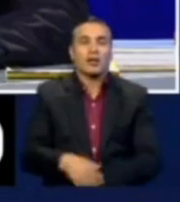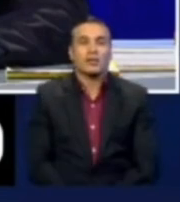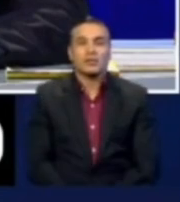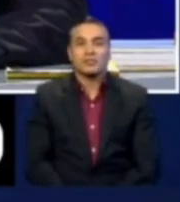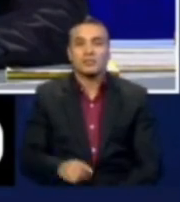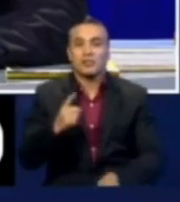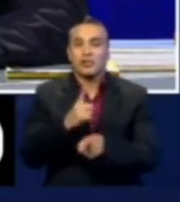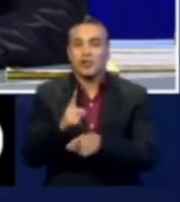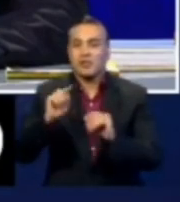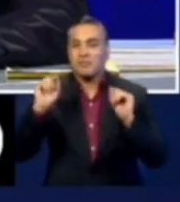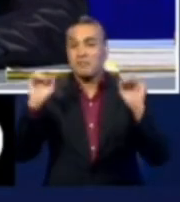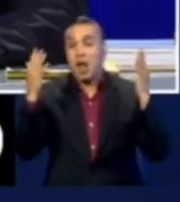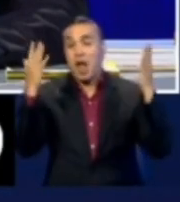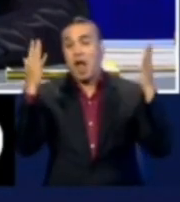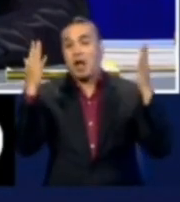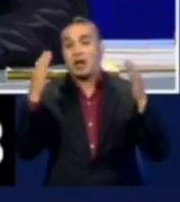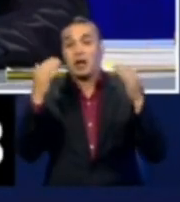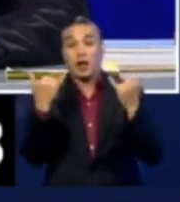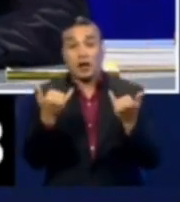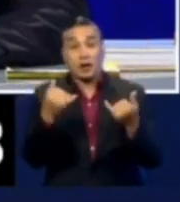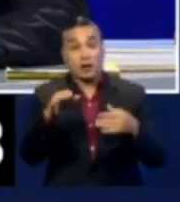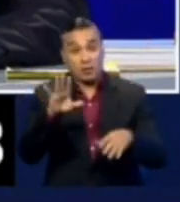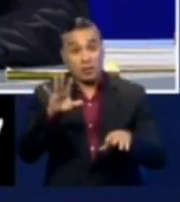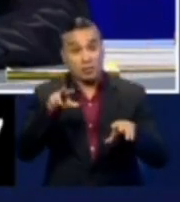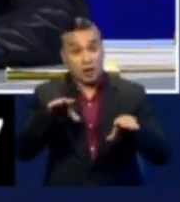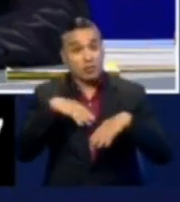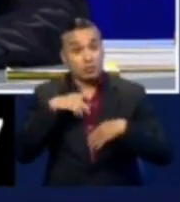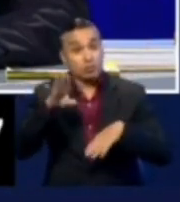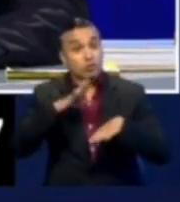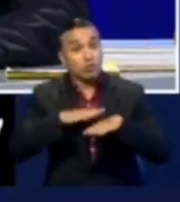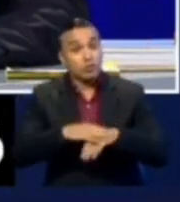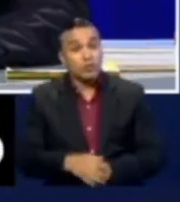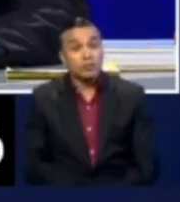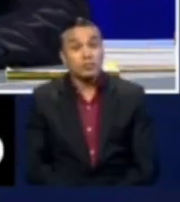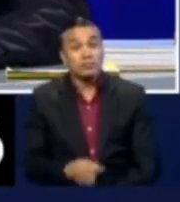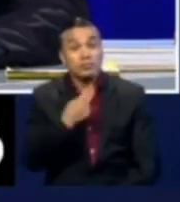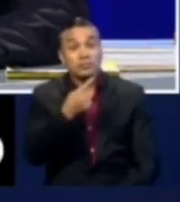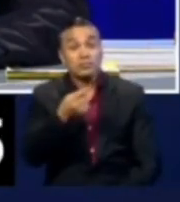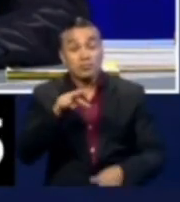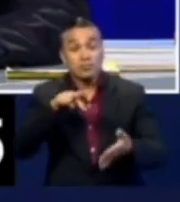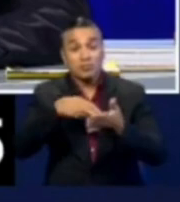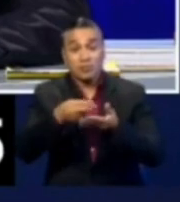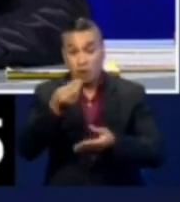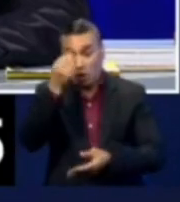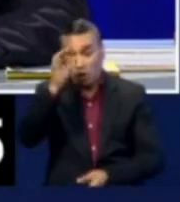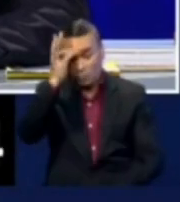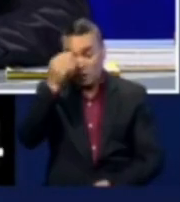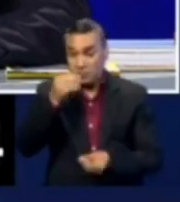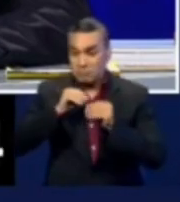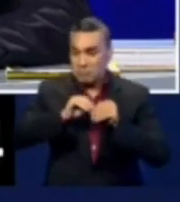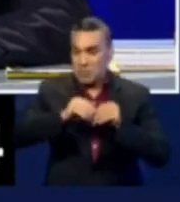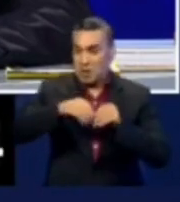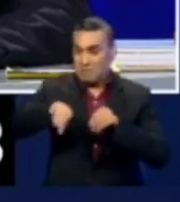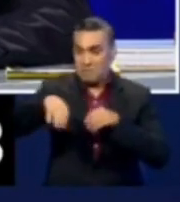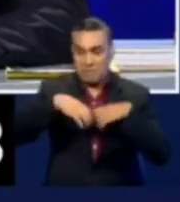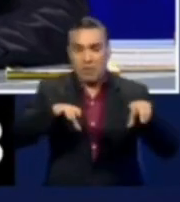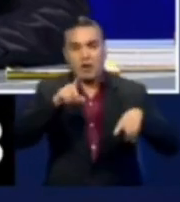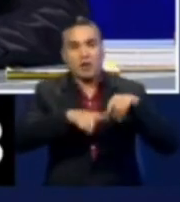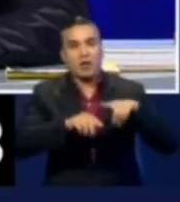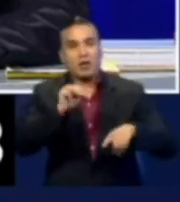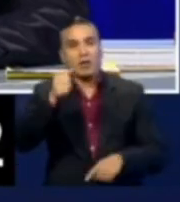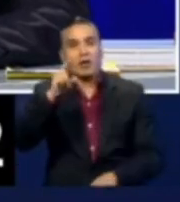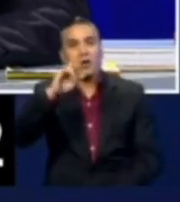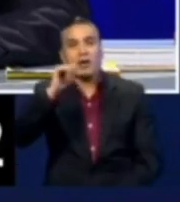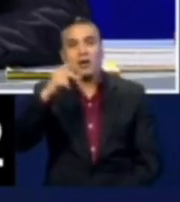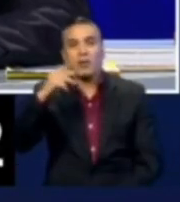Traición que usted aplaudió. Y ahora asuma las consecuencias. Como lo que menciona el reparto de hospitales. Es de su gran amiga María